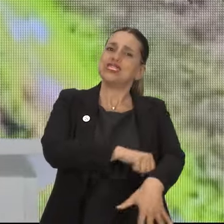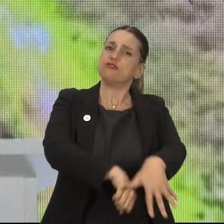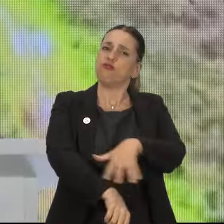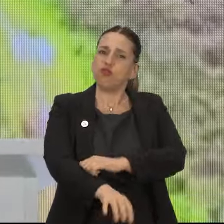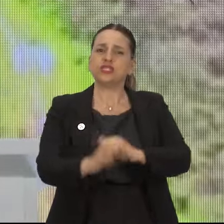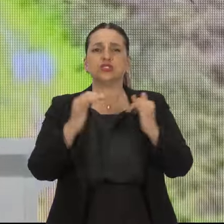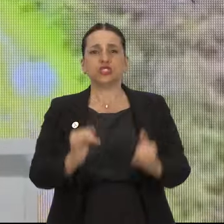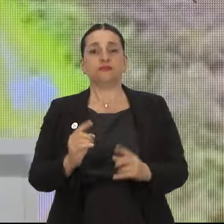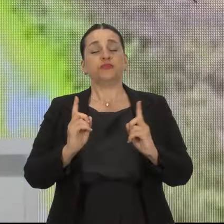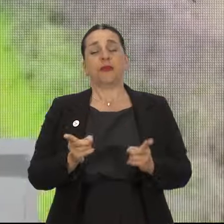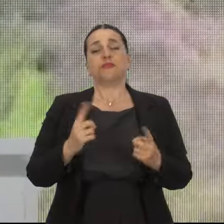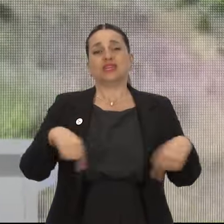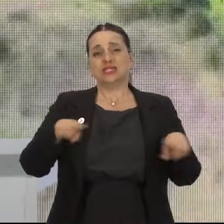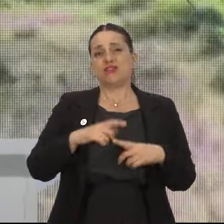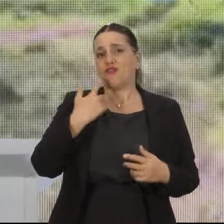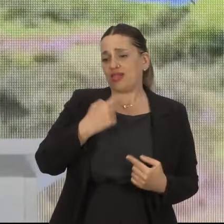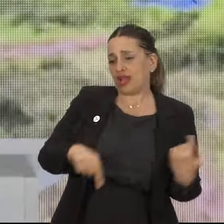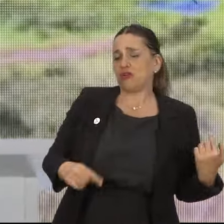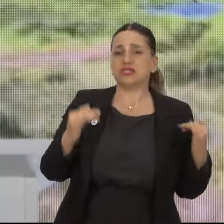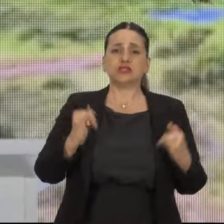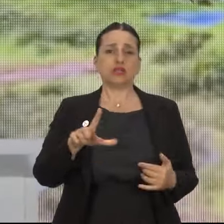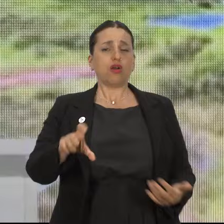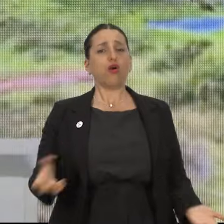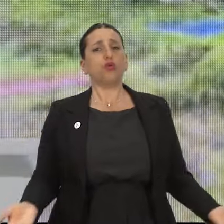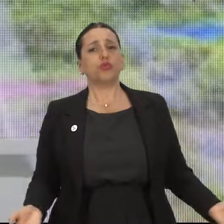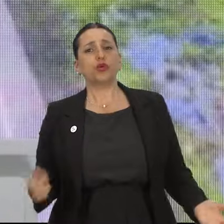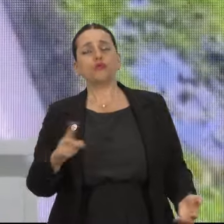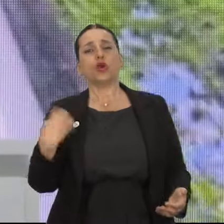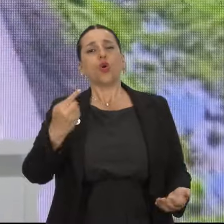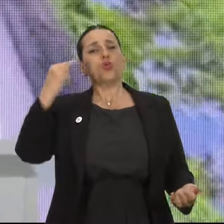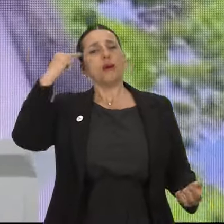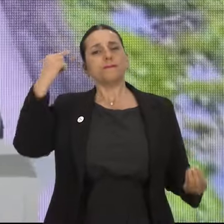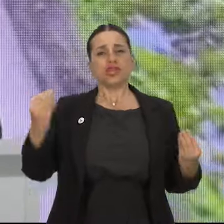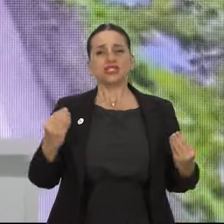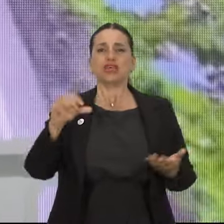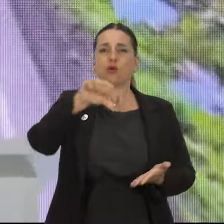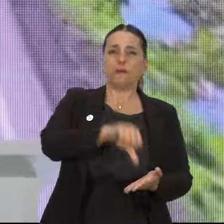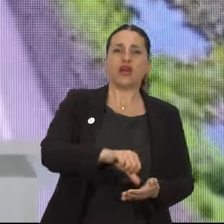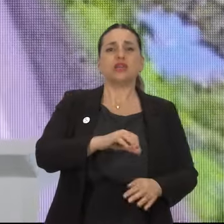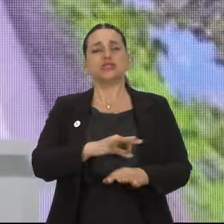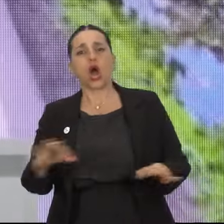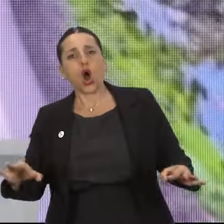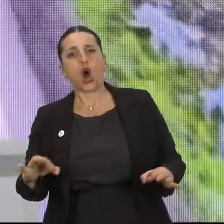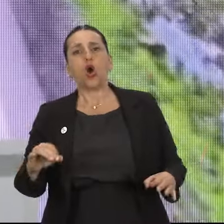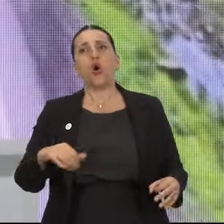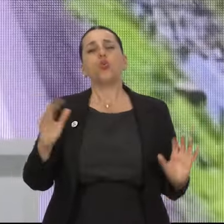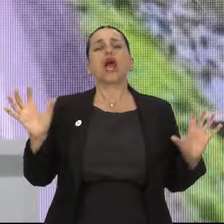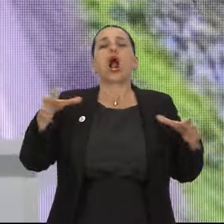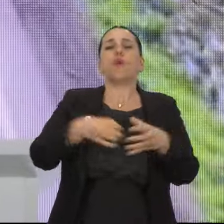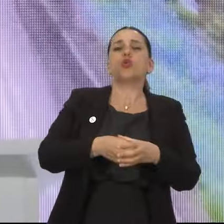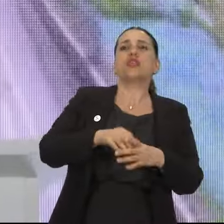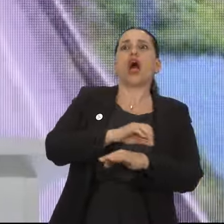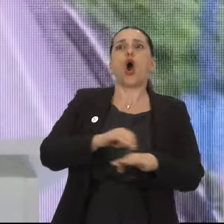esfuerzo y con lo hecho. Y por supuesto que siempre queda por hacer. ¿Y qué es lo que uno piensa de un país, de una